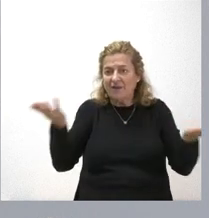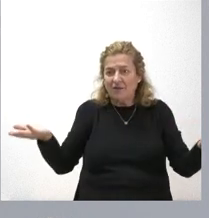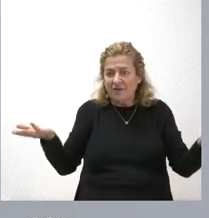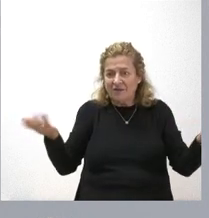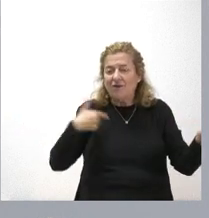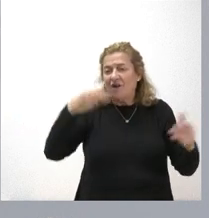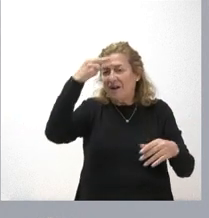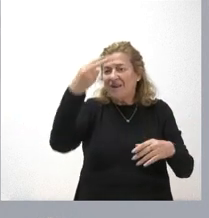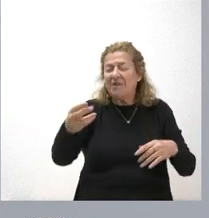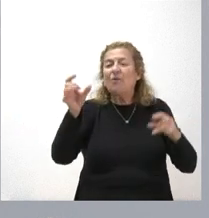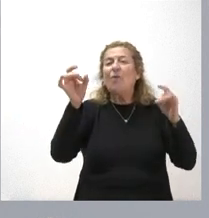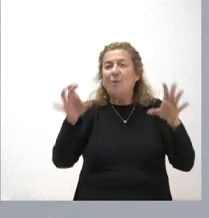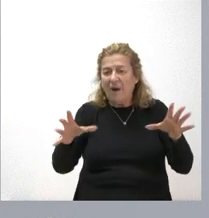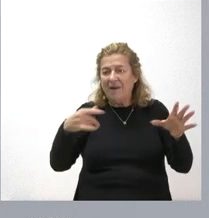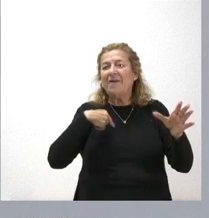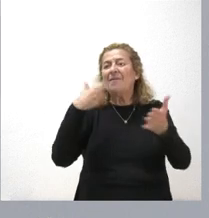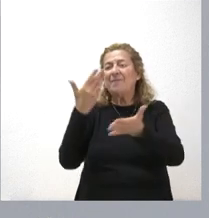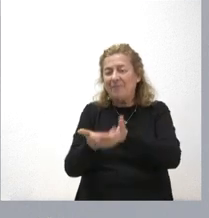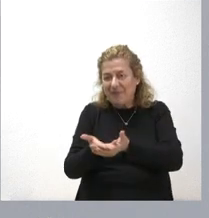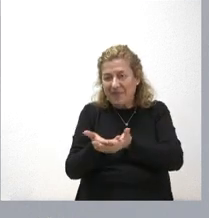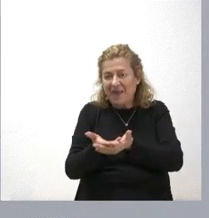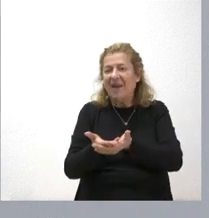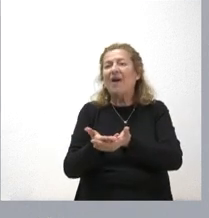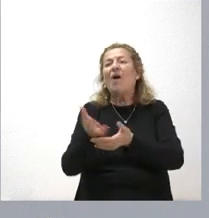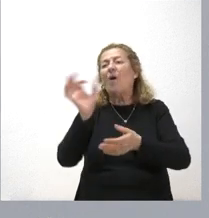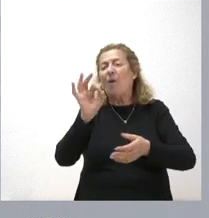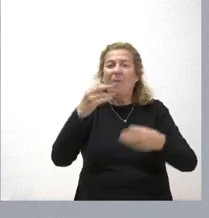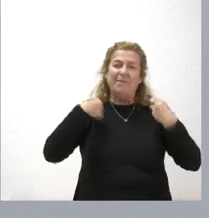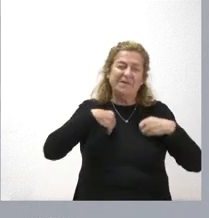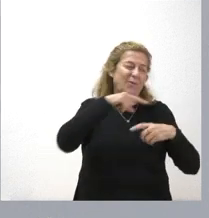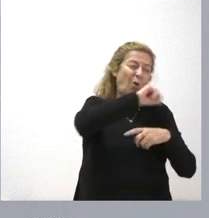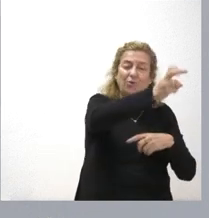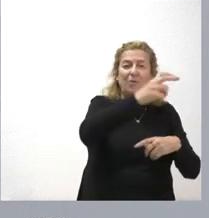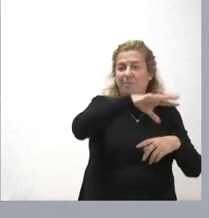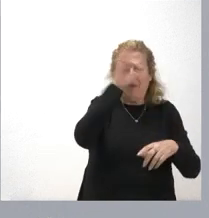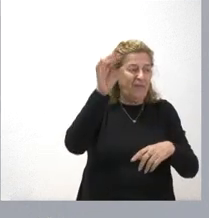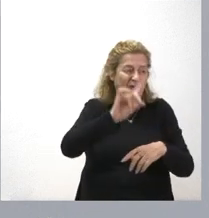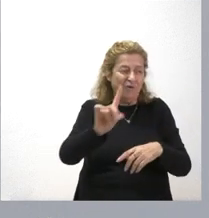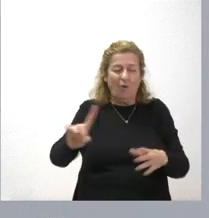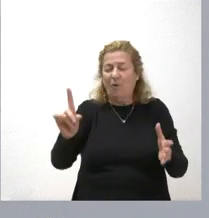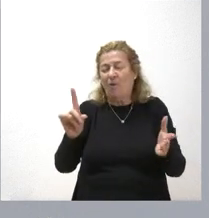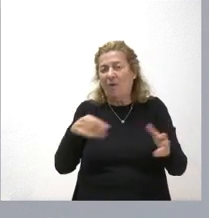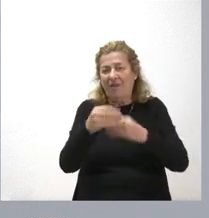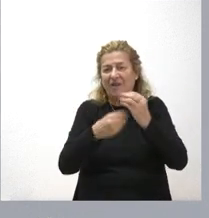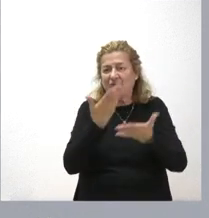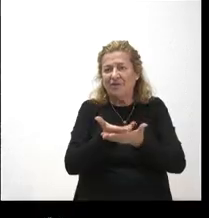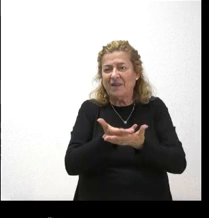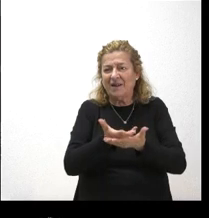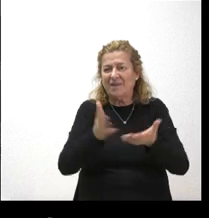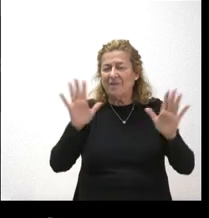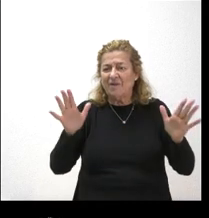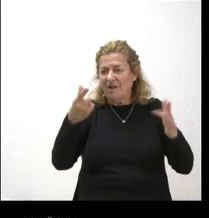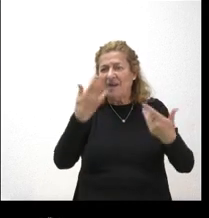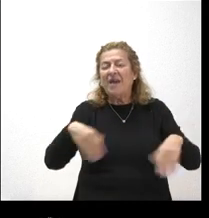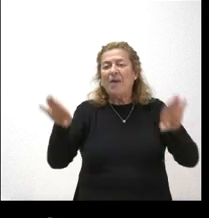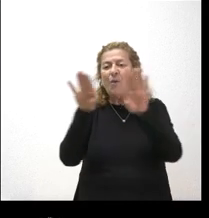respetamos igual a quien decide solicitarla conforme a lo que establece la ley como a aquella otra institución que decide que es mejor no solicitarla Pero es que está igualando